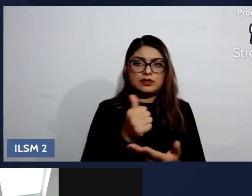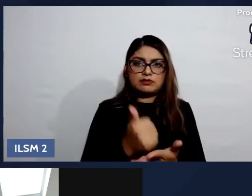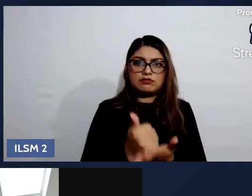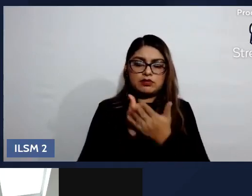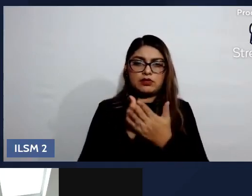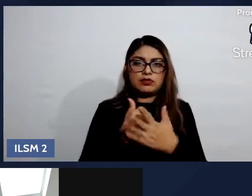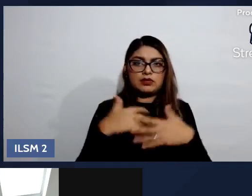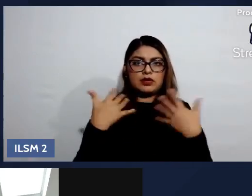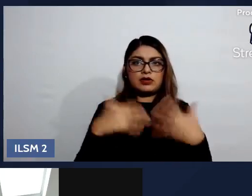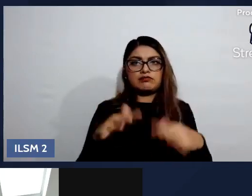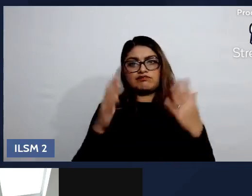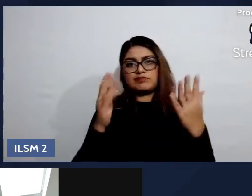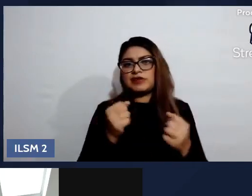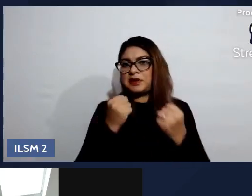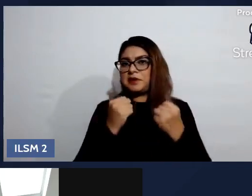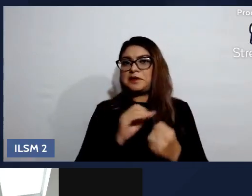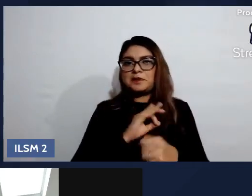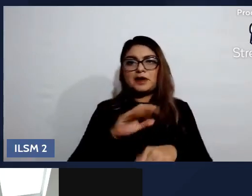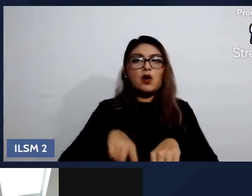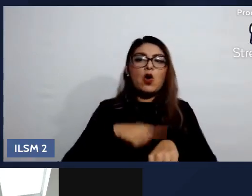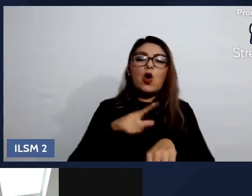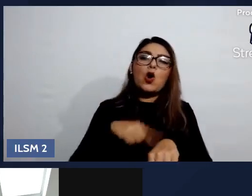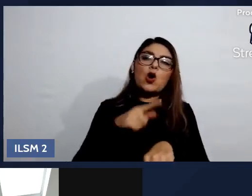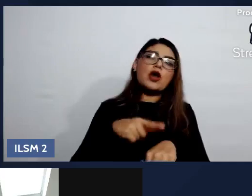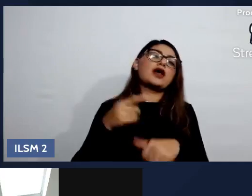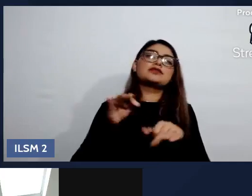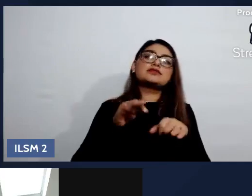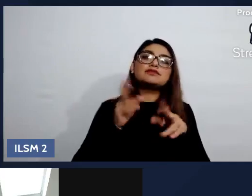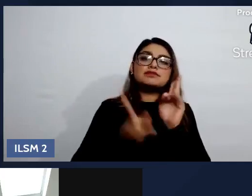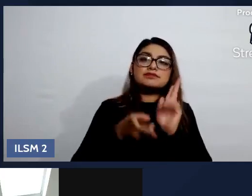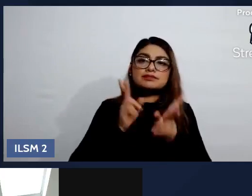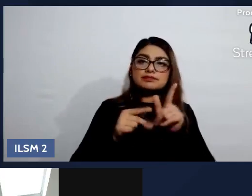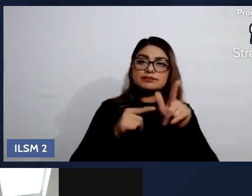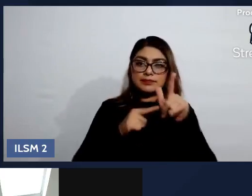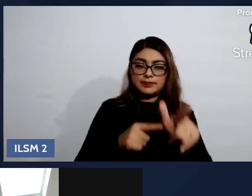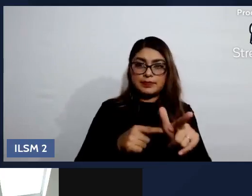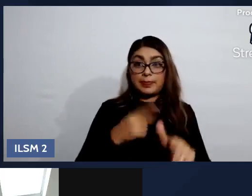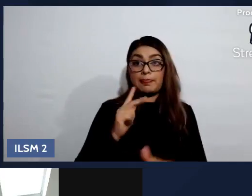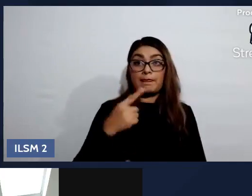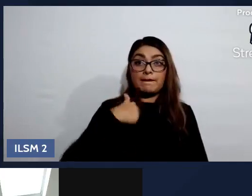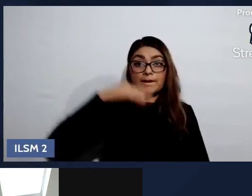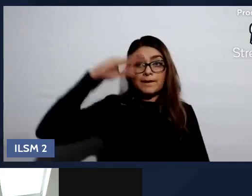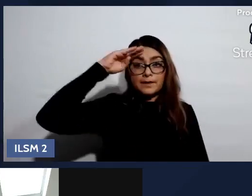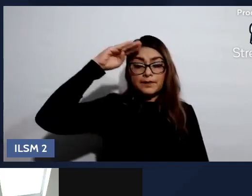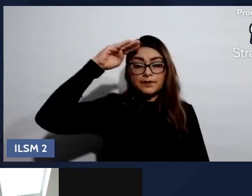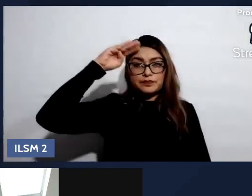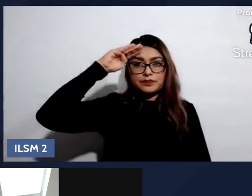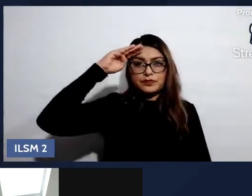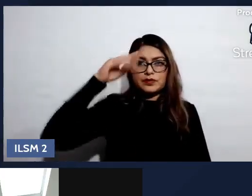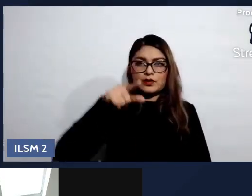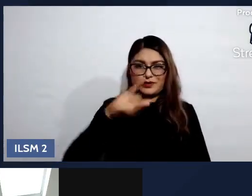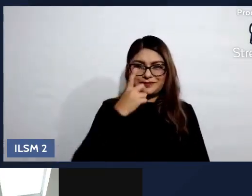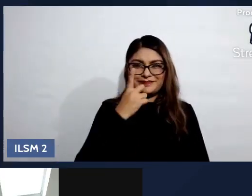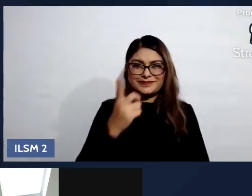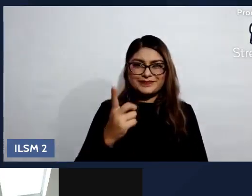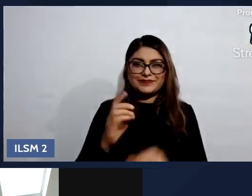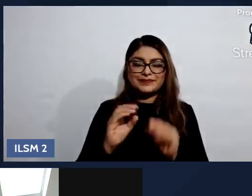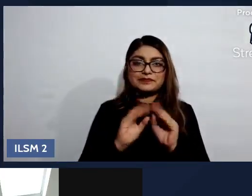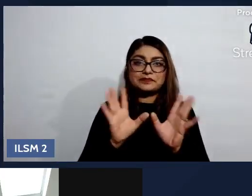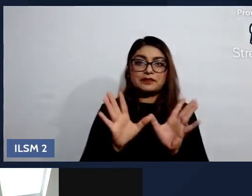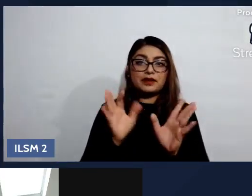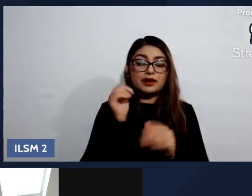para poder seguir charlando. Creo yo que, como usted lo mencionó, pues, siempre estar